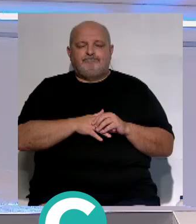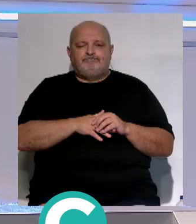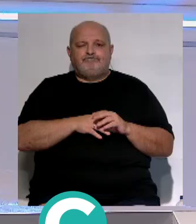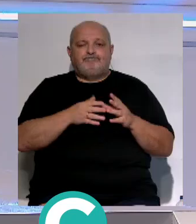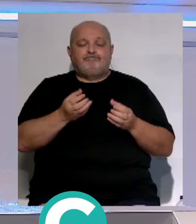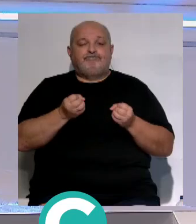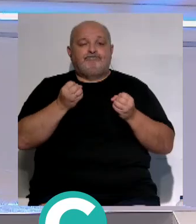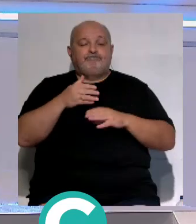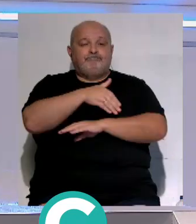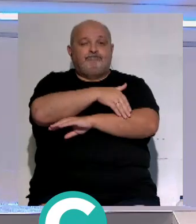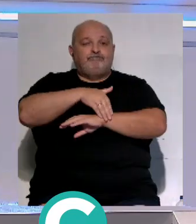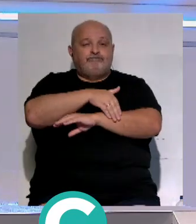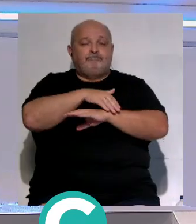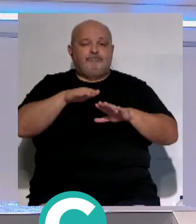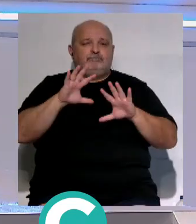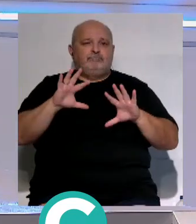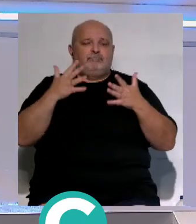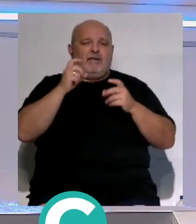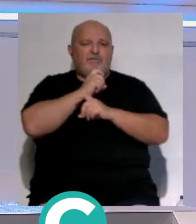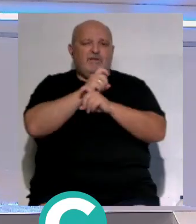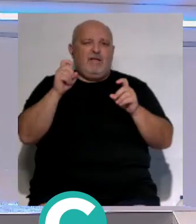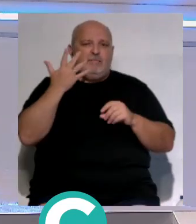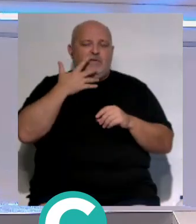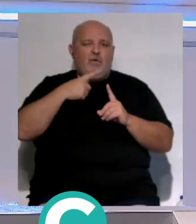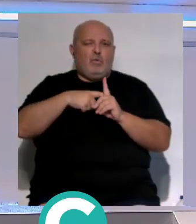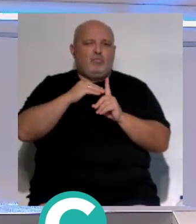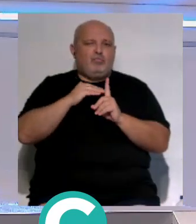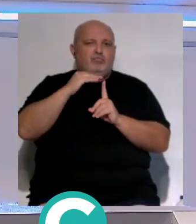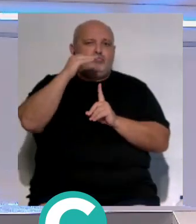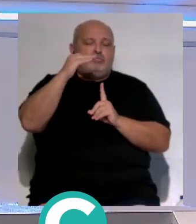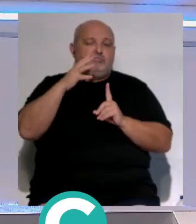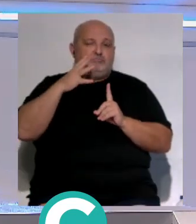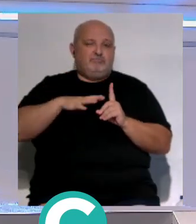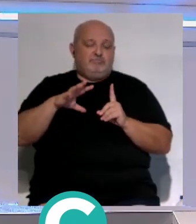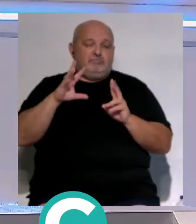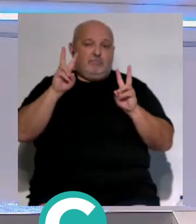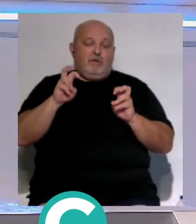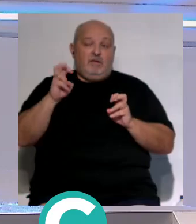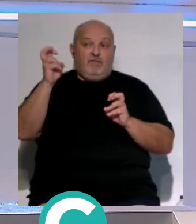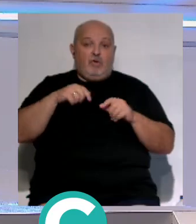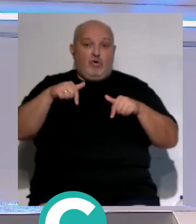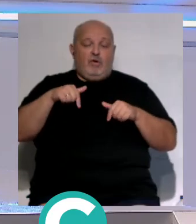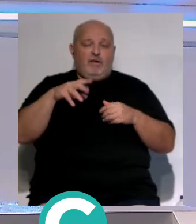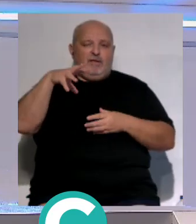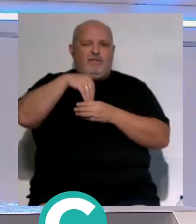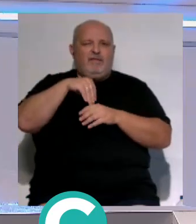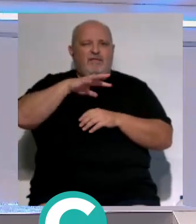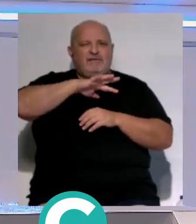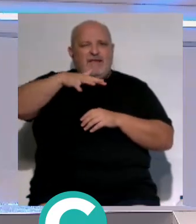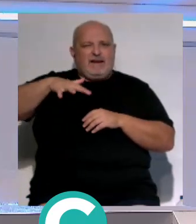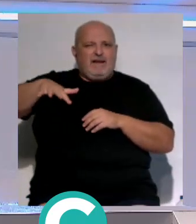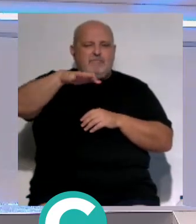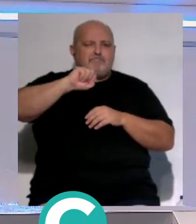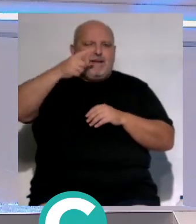El litoral gaditano se salva del aviso amarillo por altas temperaturas que como saben ha llegado hoy sobre todas zonas del interior de la